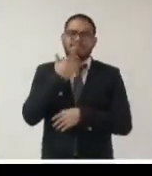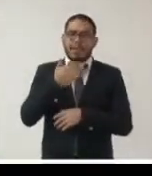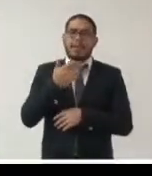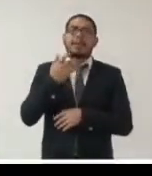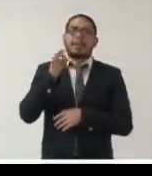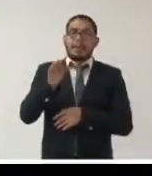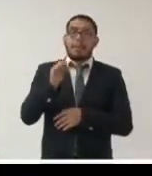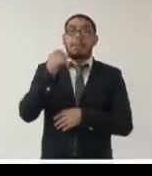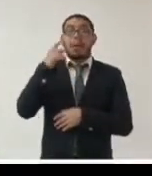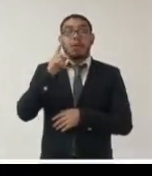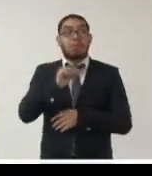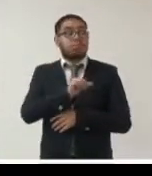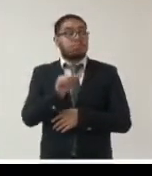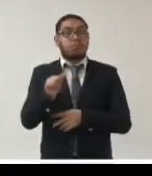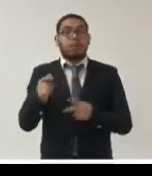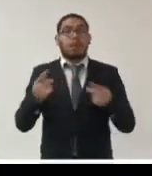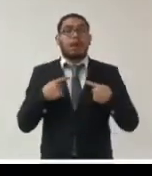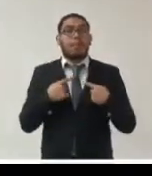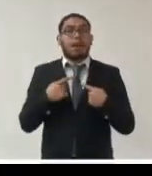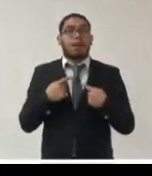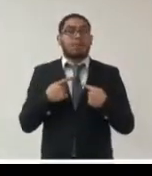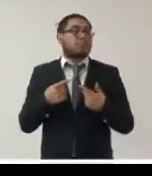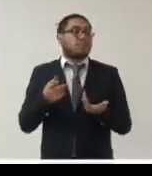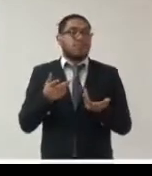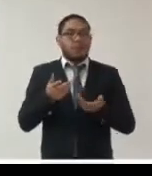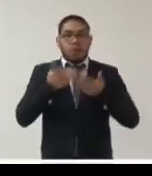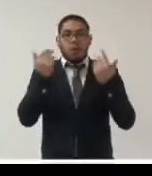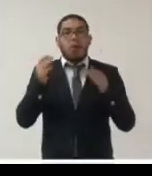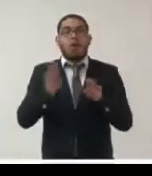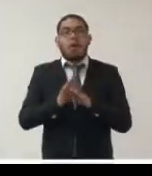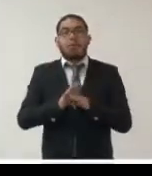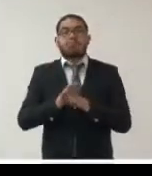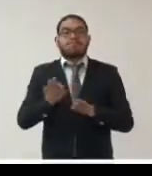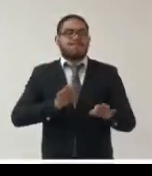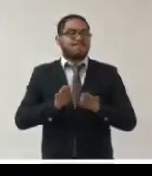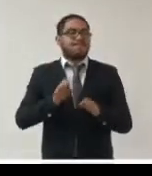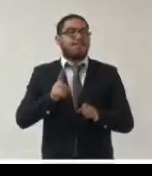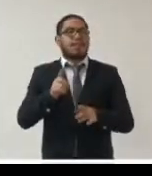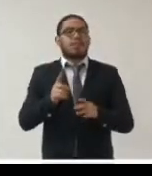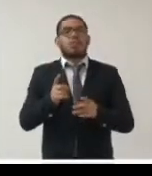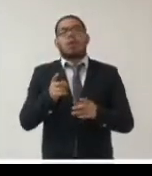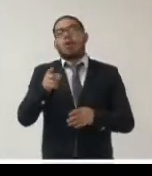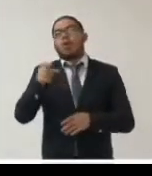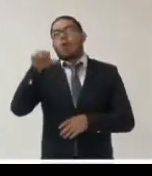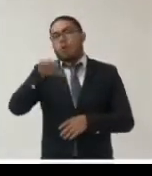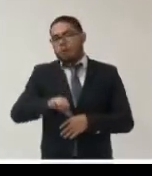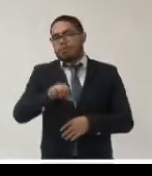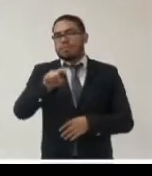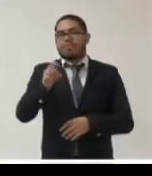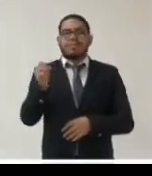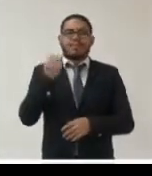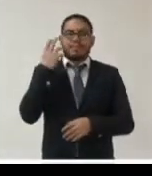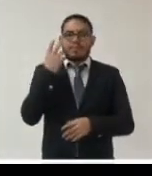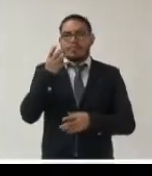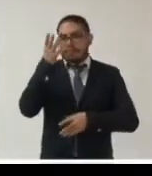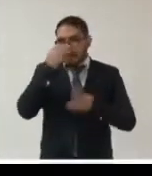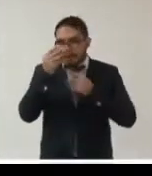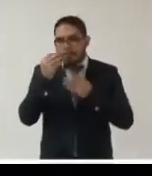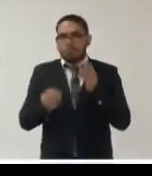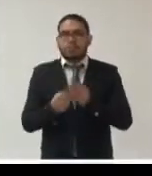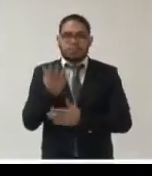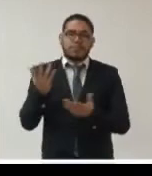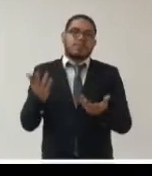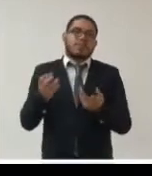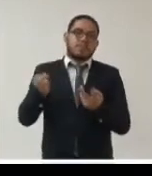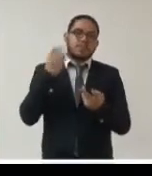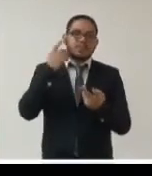hemos ido aprendiendo a utilizar plataformas como esta a través de la cual hoy estamos en un foro hemos aprendido